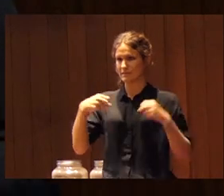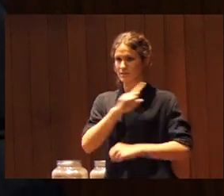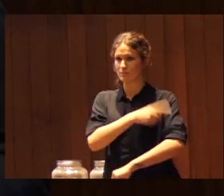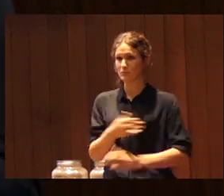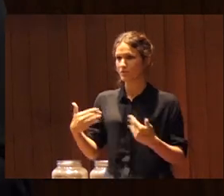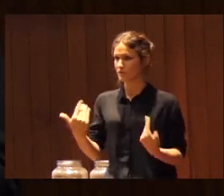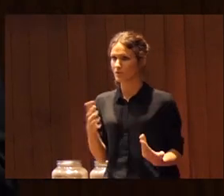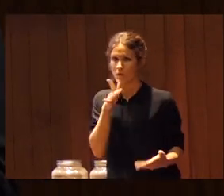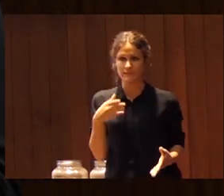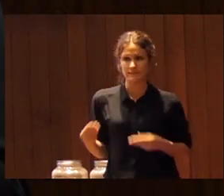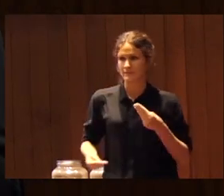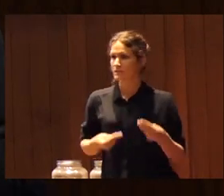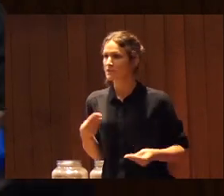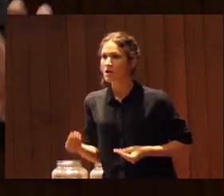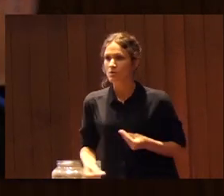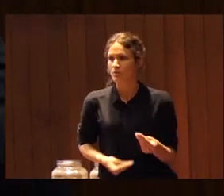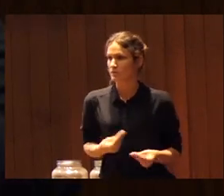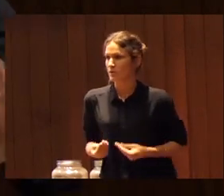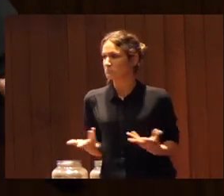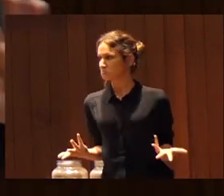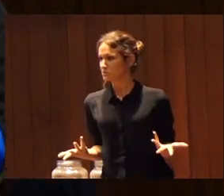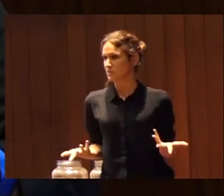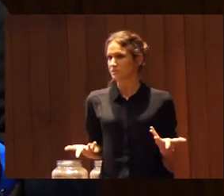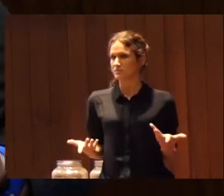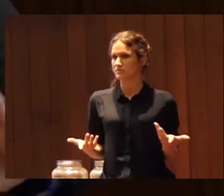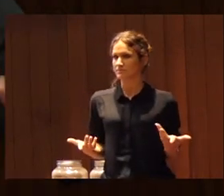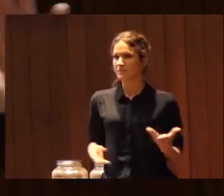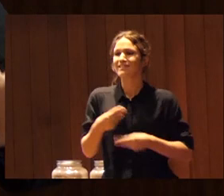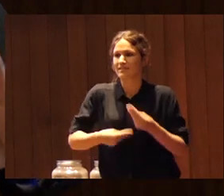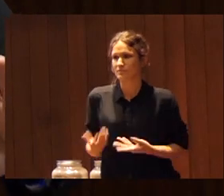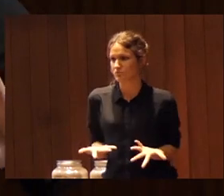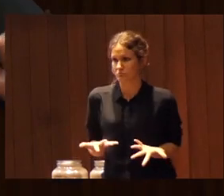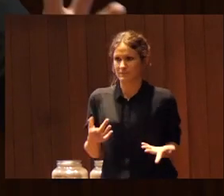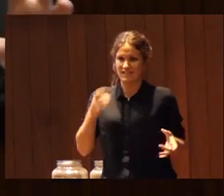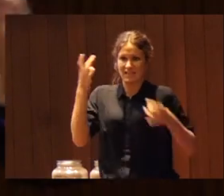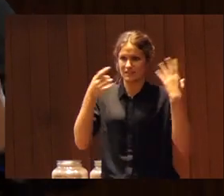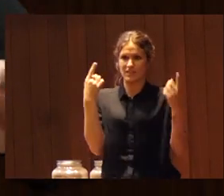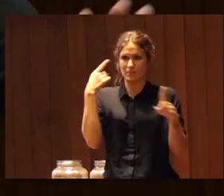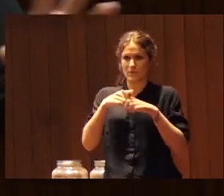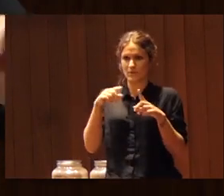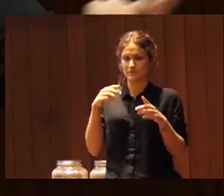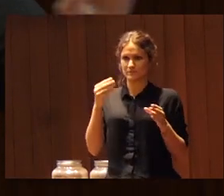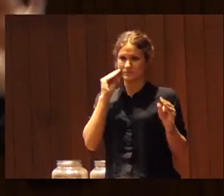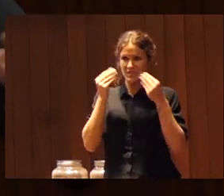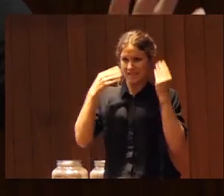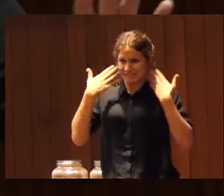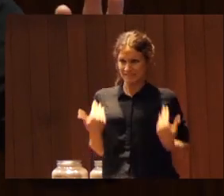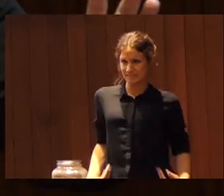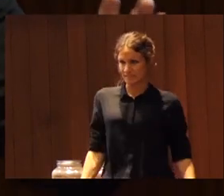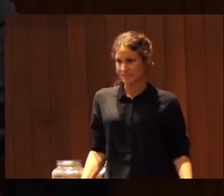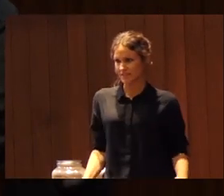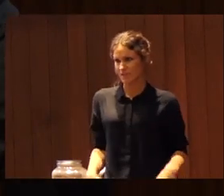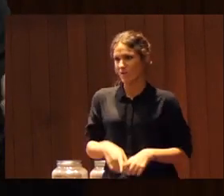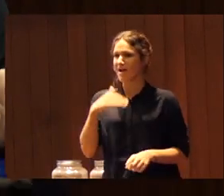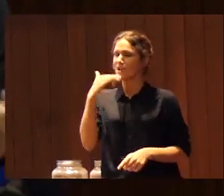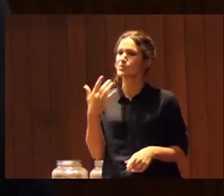hacer algo ¿qué hago? y tiramos más a actividades dirigidas a la estética a esos estereotipos más